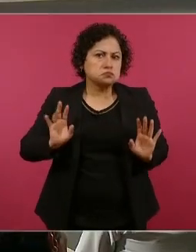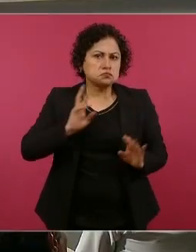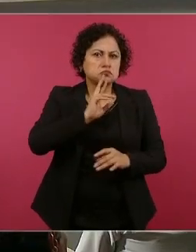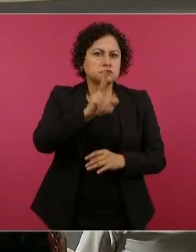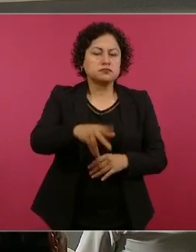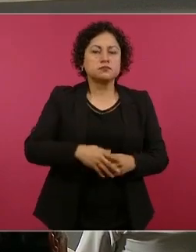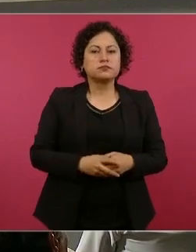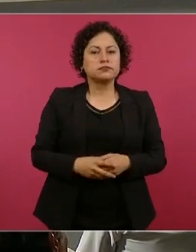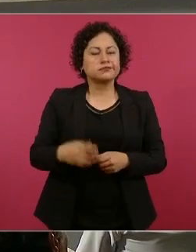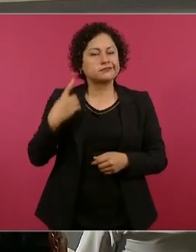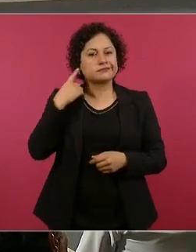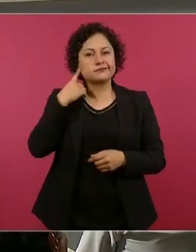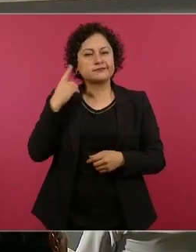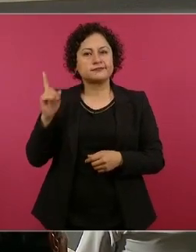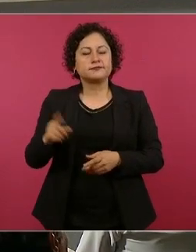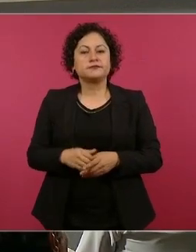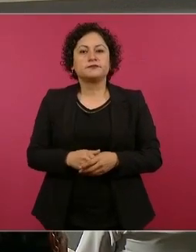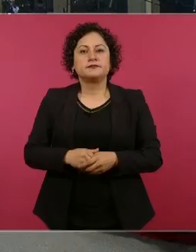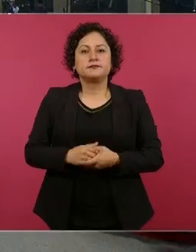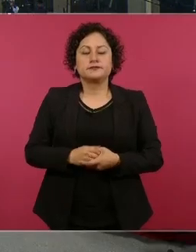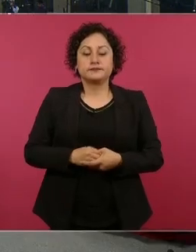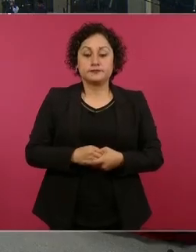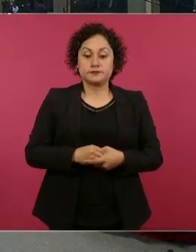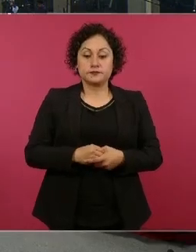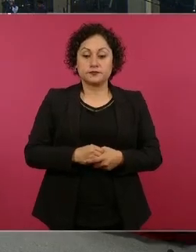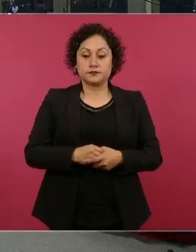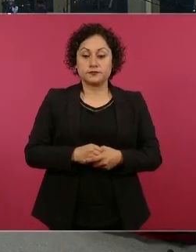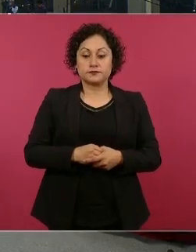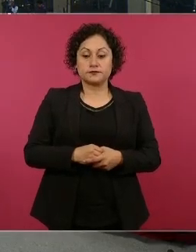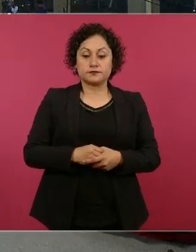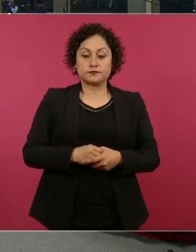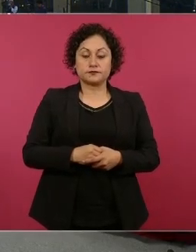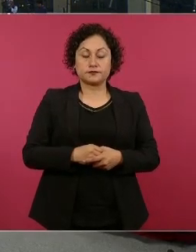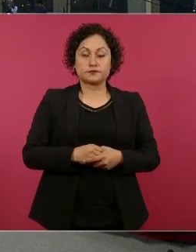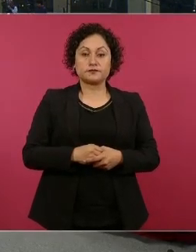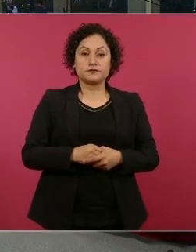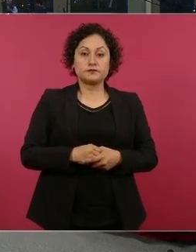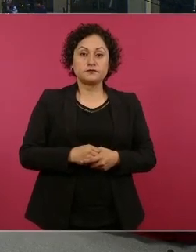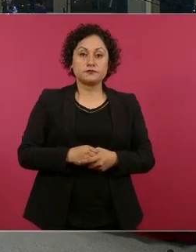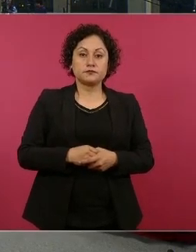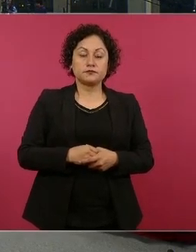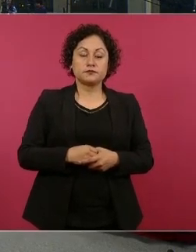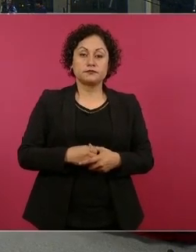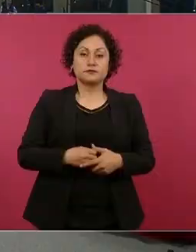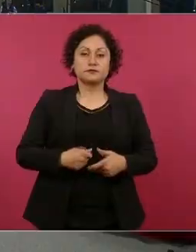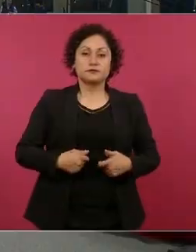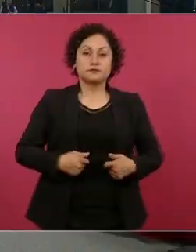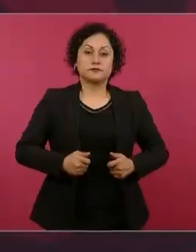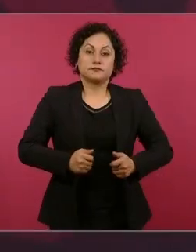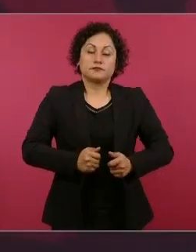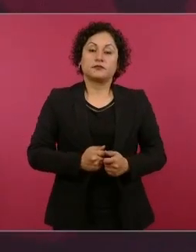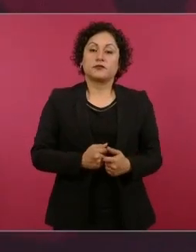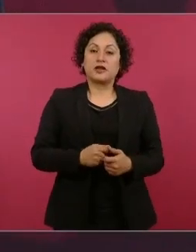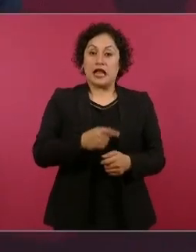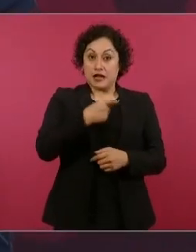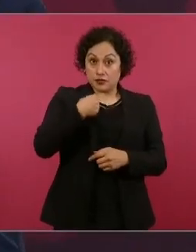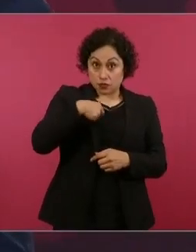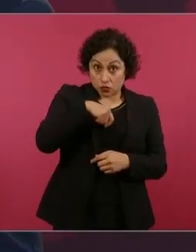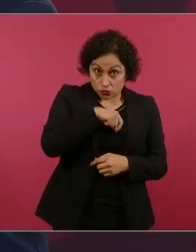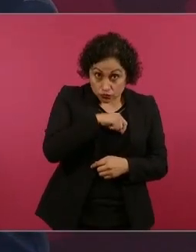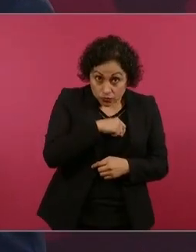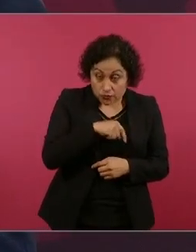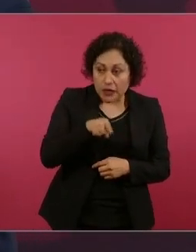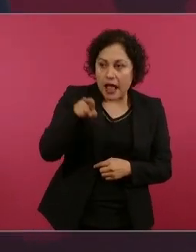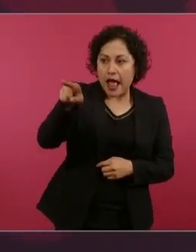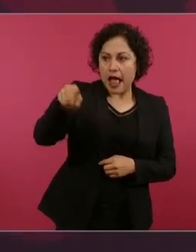niño del plan de Cristóbal Sález? No, no podemos, por para nadie. Nada más es